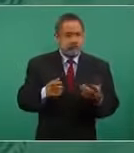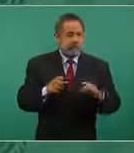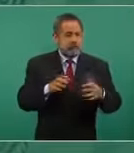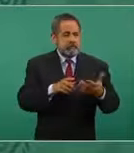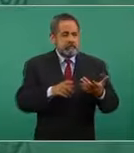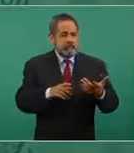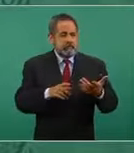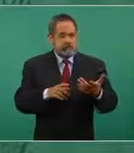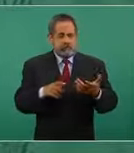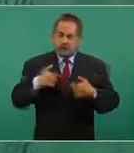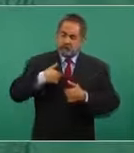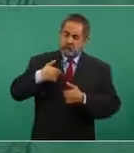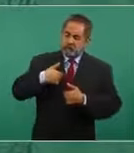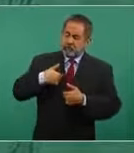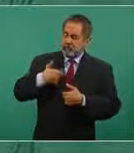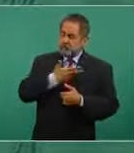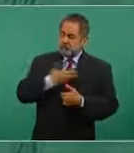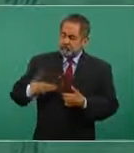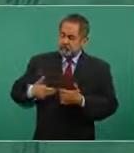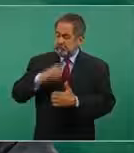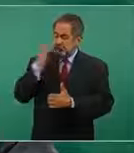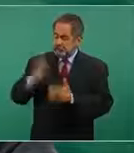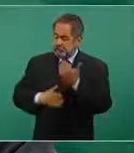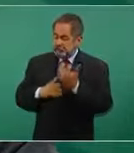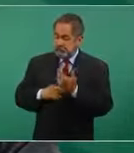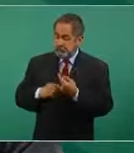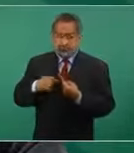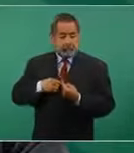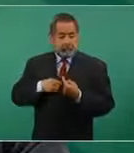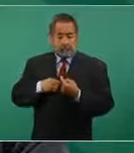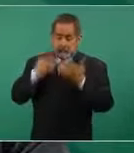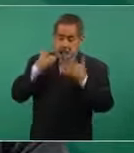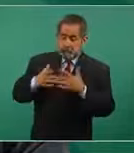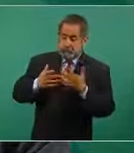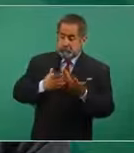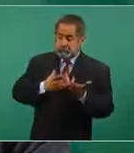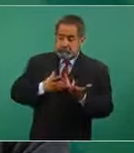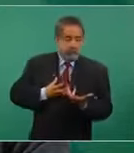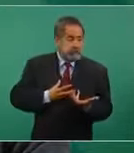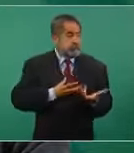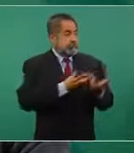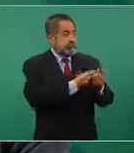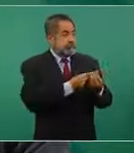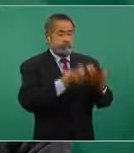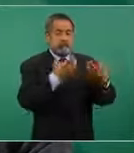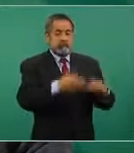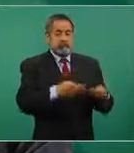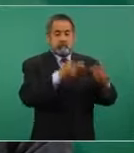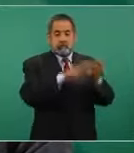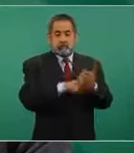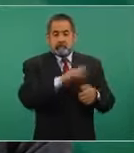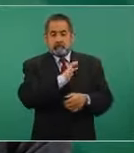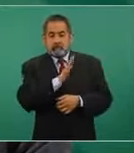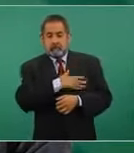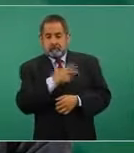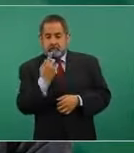la presidencia, ir a trabajar a una empresa española